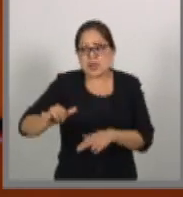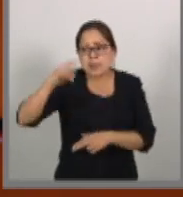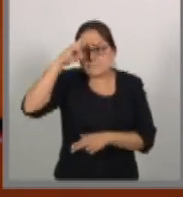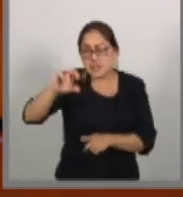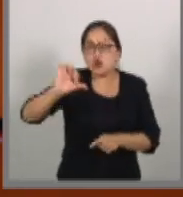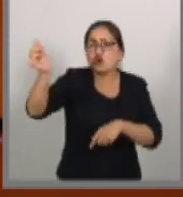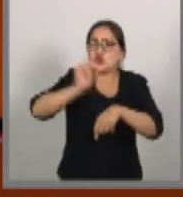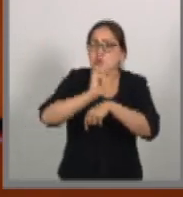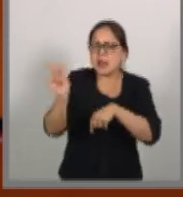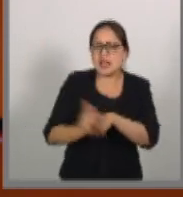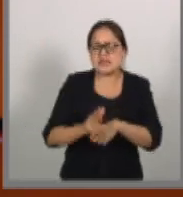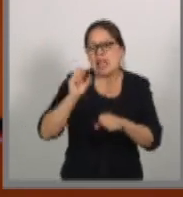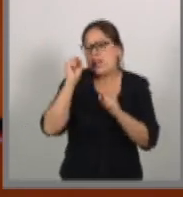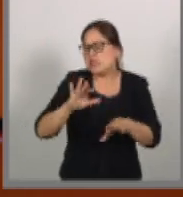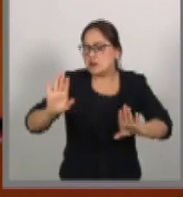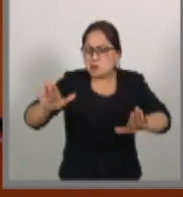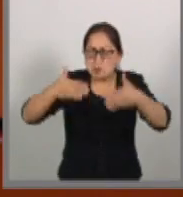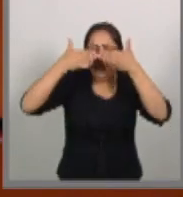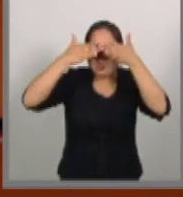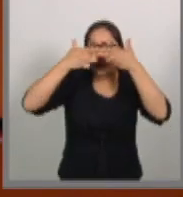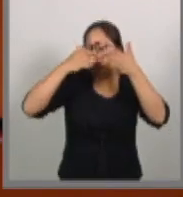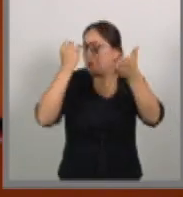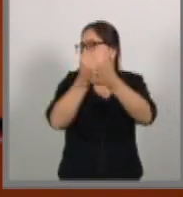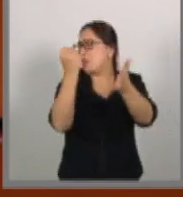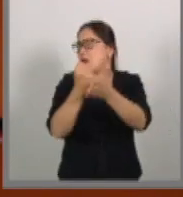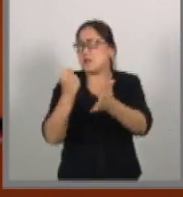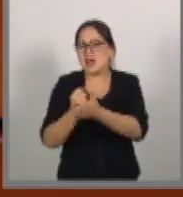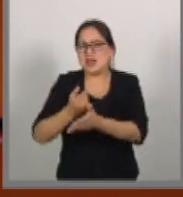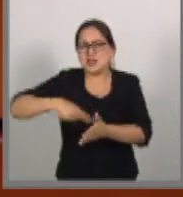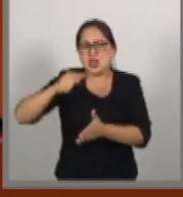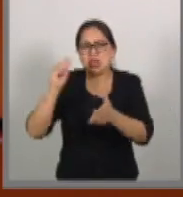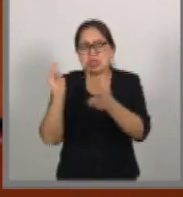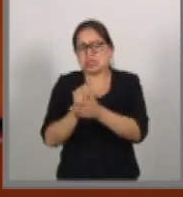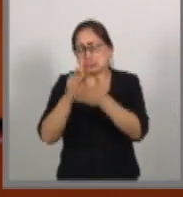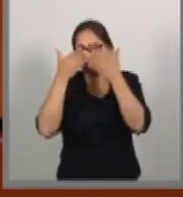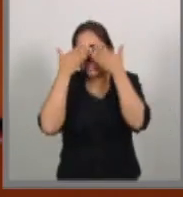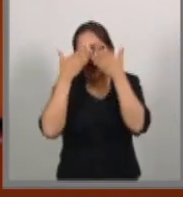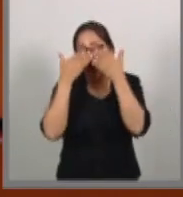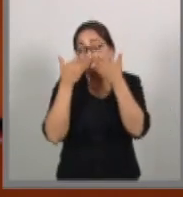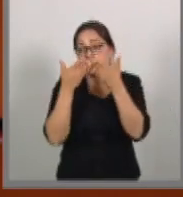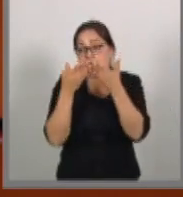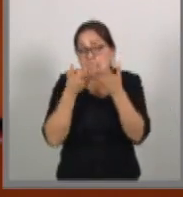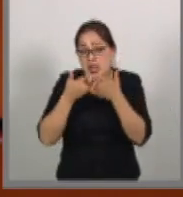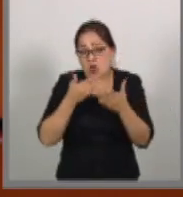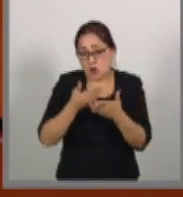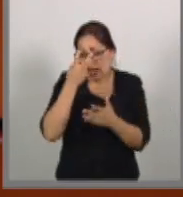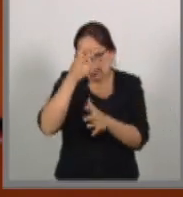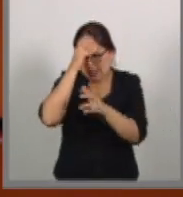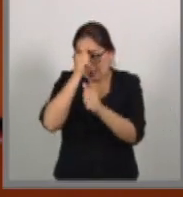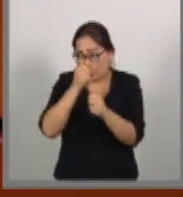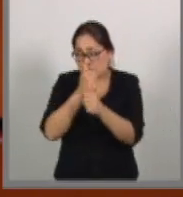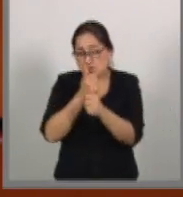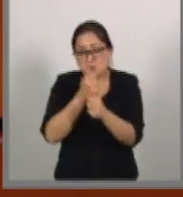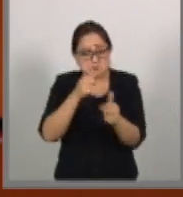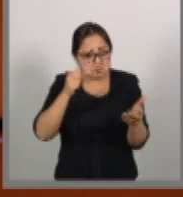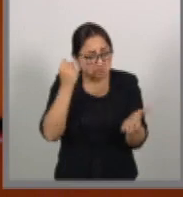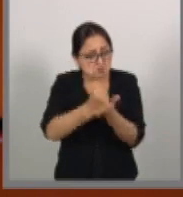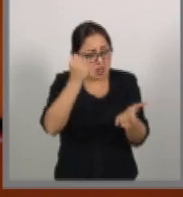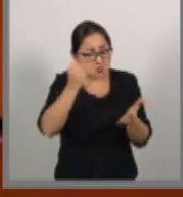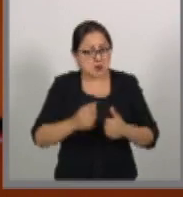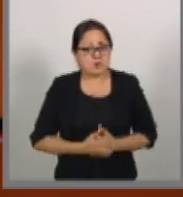así a ciegas se va a aprobar el día de hoy este tratado. Quisiera